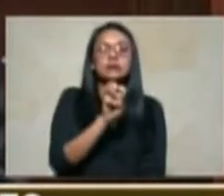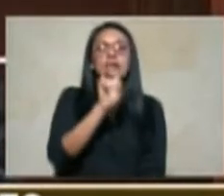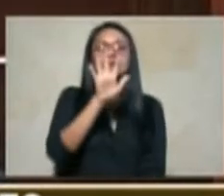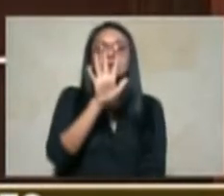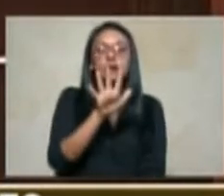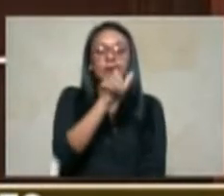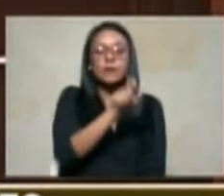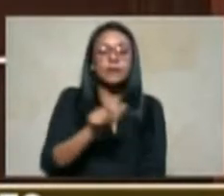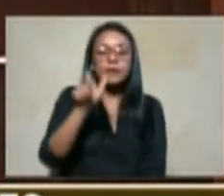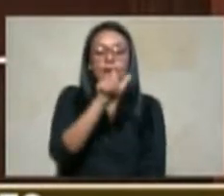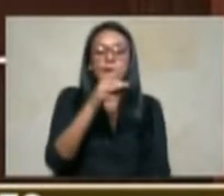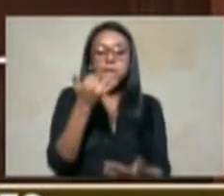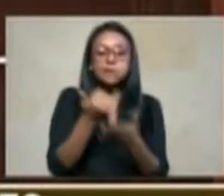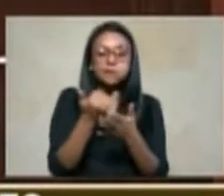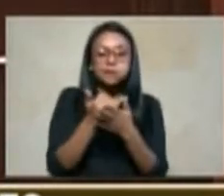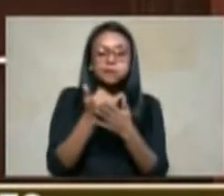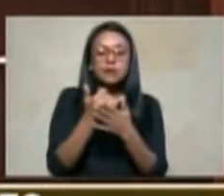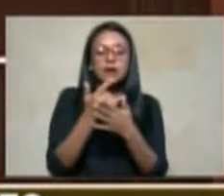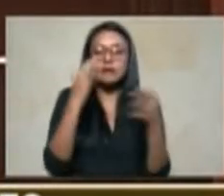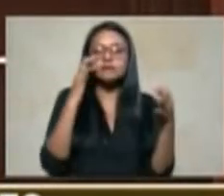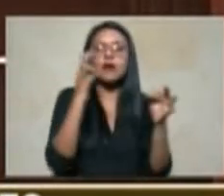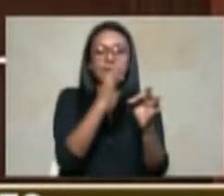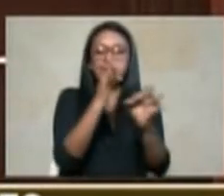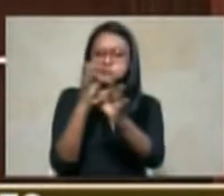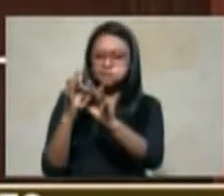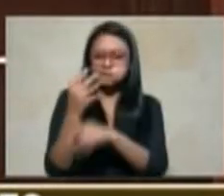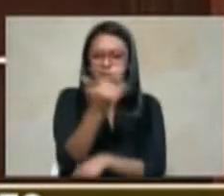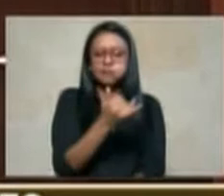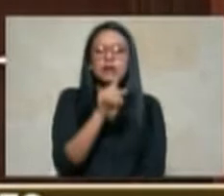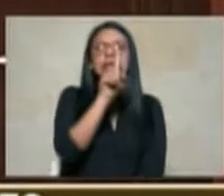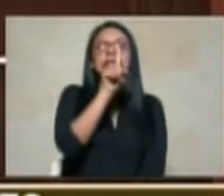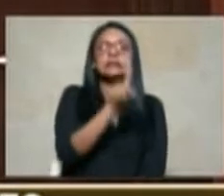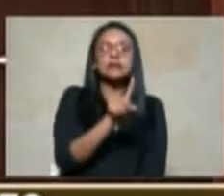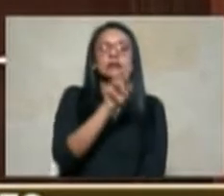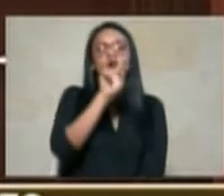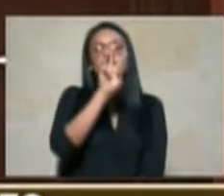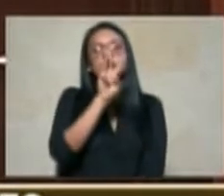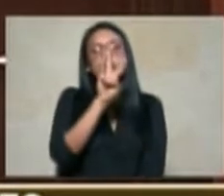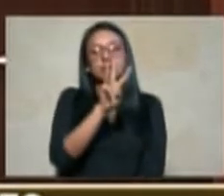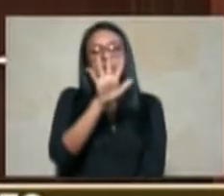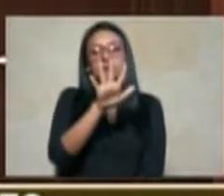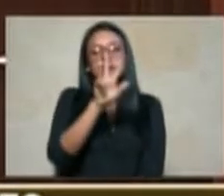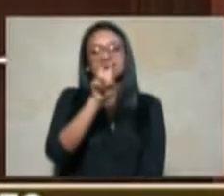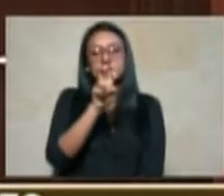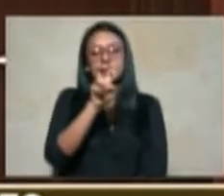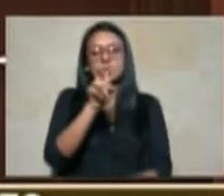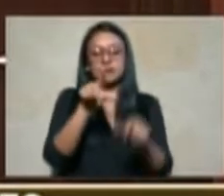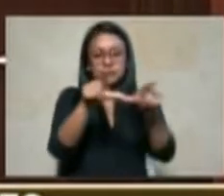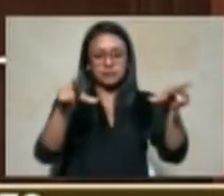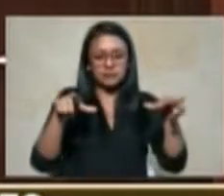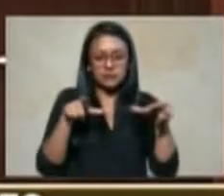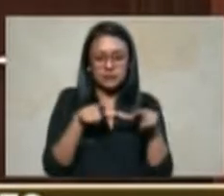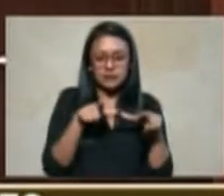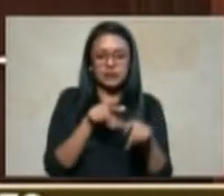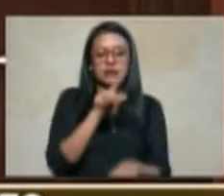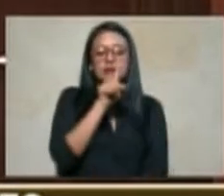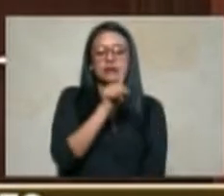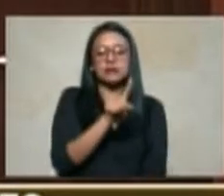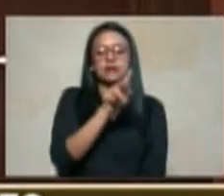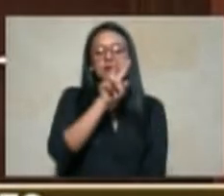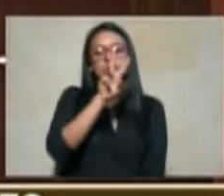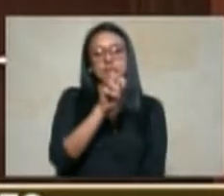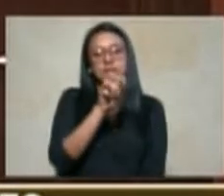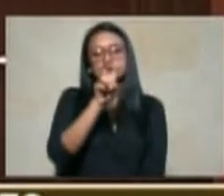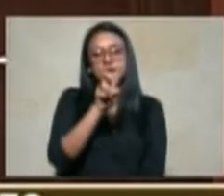o focalizadas 187.000 hectáreas 187.000 hectáreas devueltas